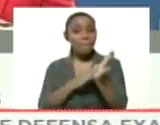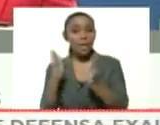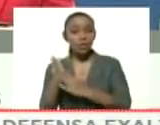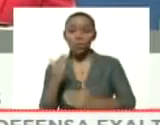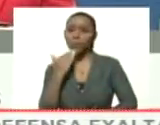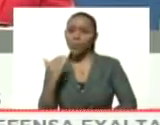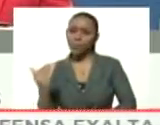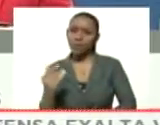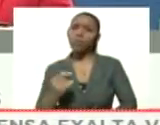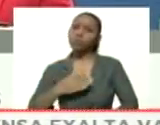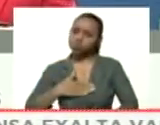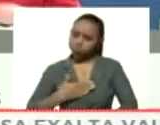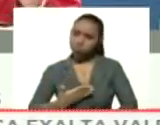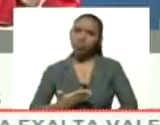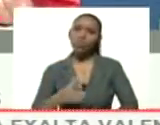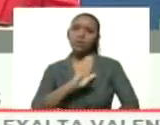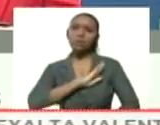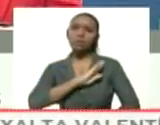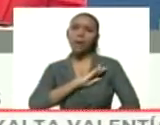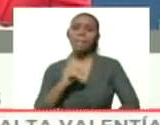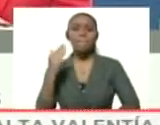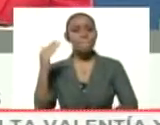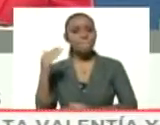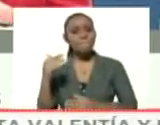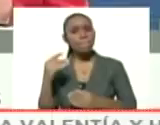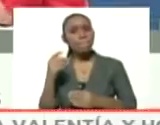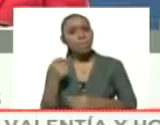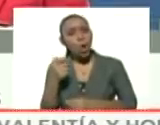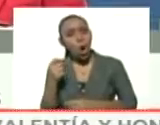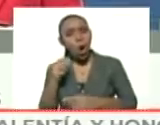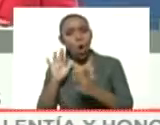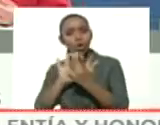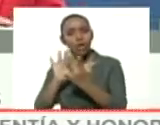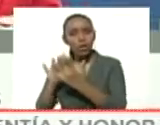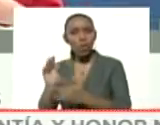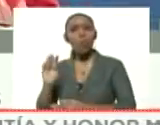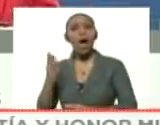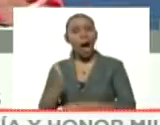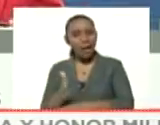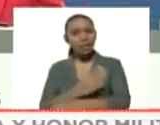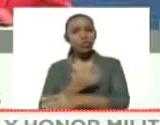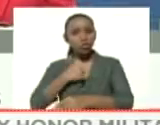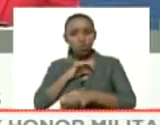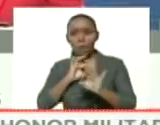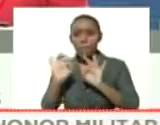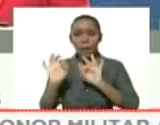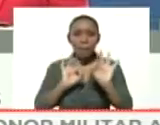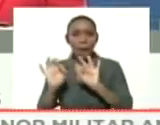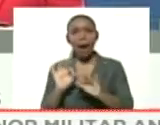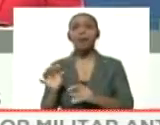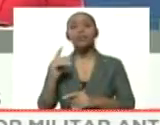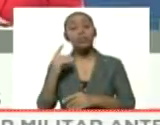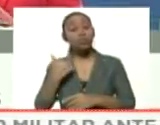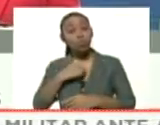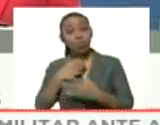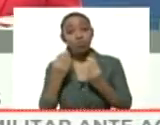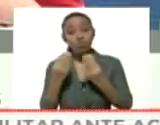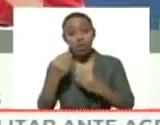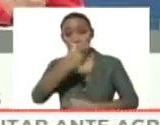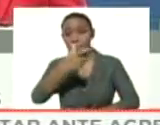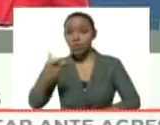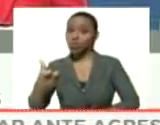permite que podamos tener menos contactos, que podamos tomar previsiones, que podamos avisar incluso, en muchos casos,